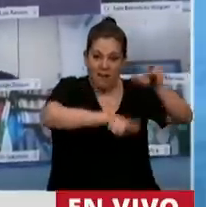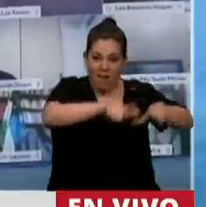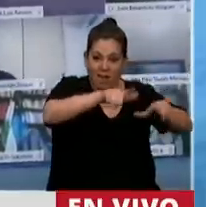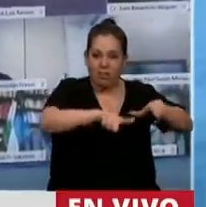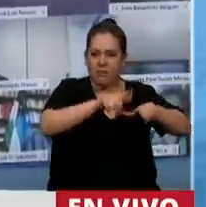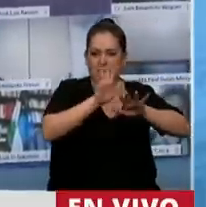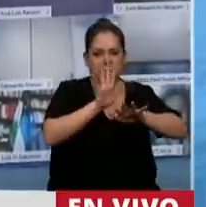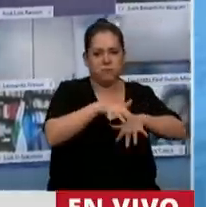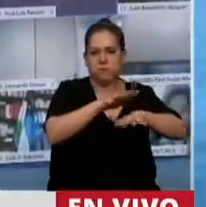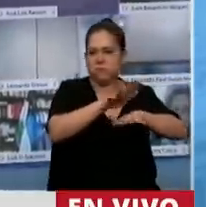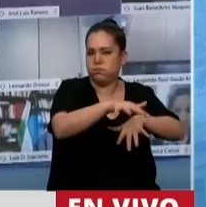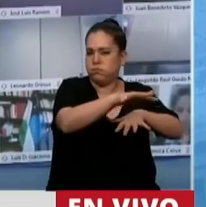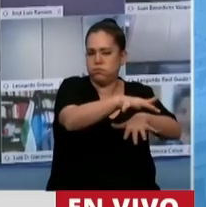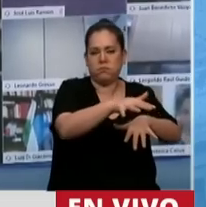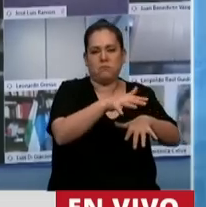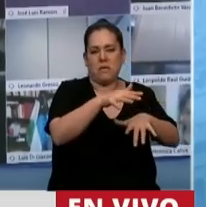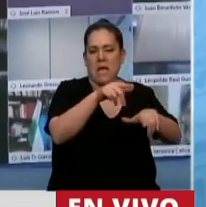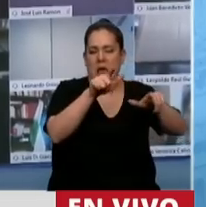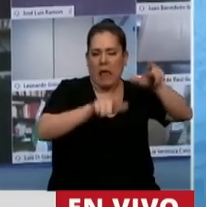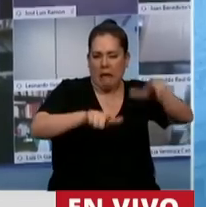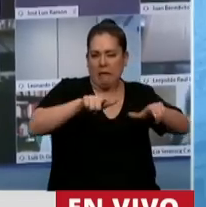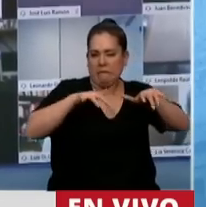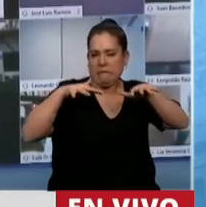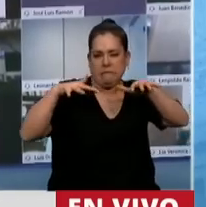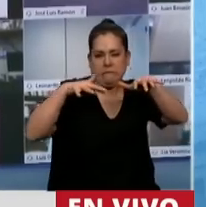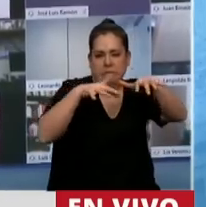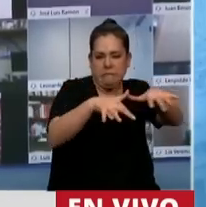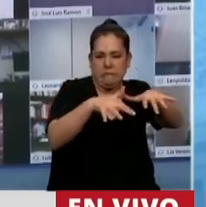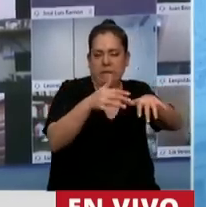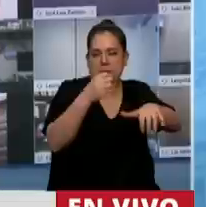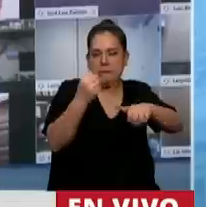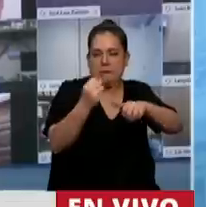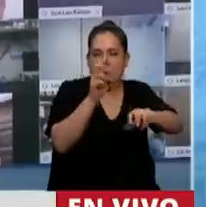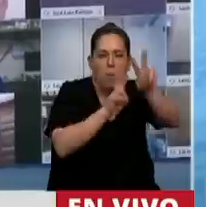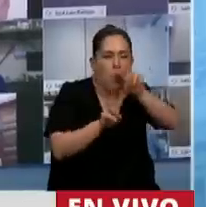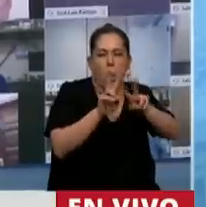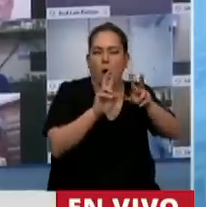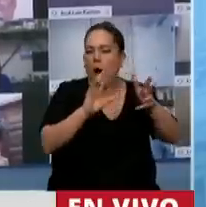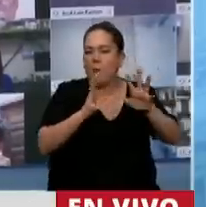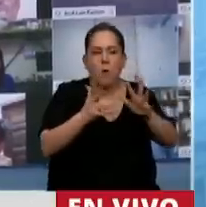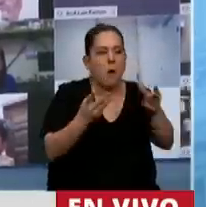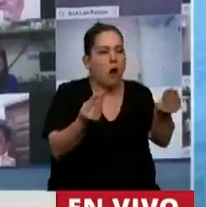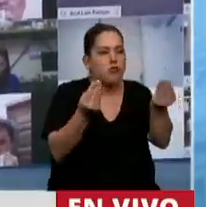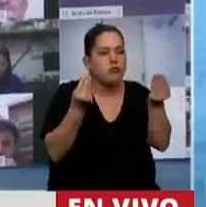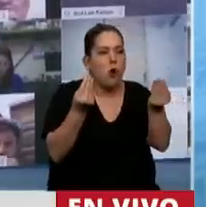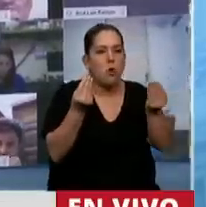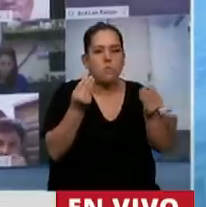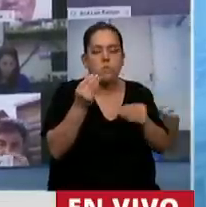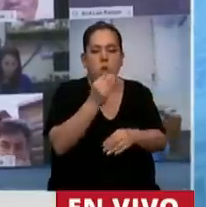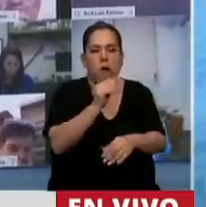calle, juntó multitudes, trató de buscar la forma de parar la hambruna,